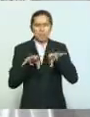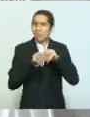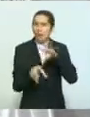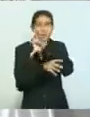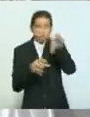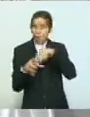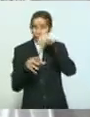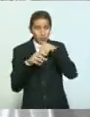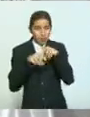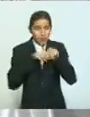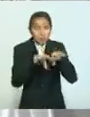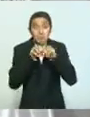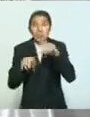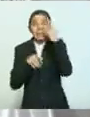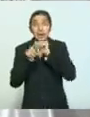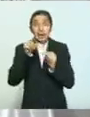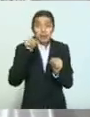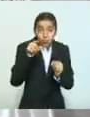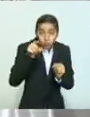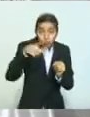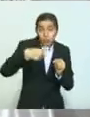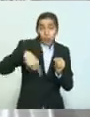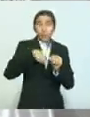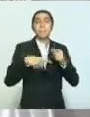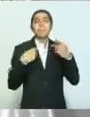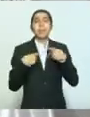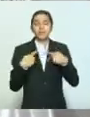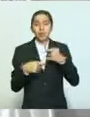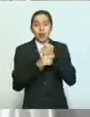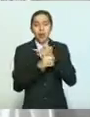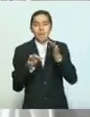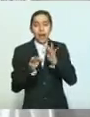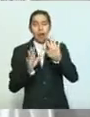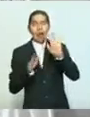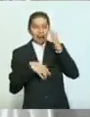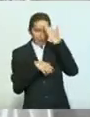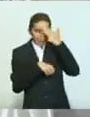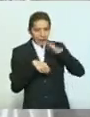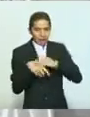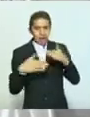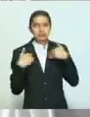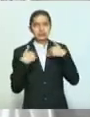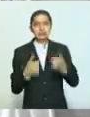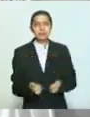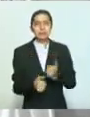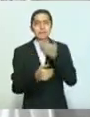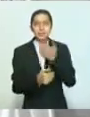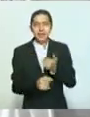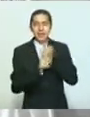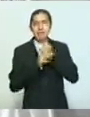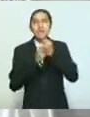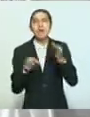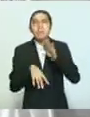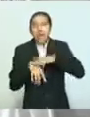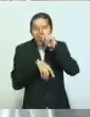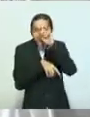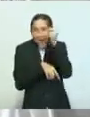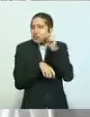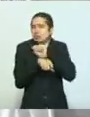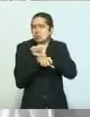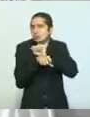para que tú estés bien informado e informada de manera sencilla